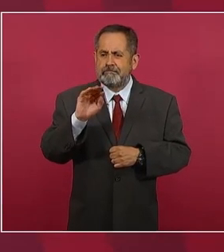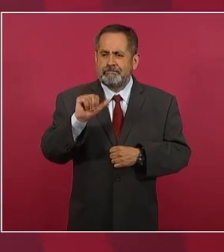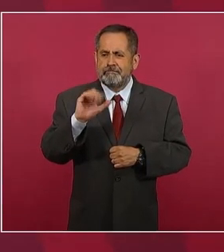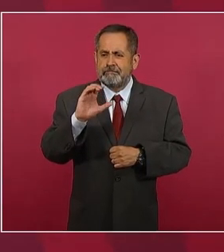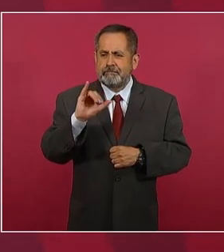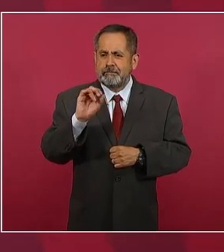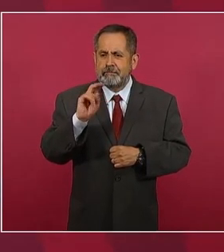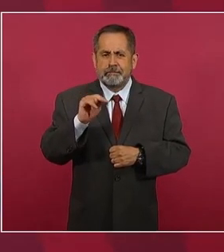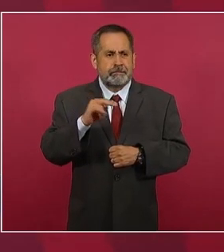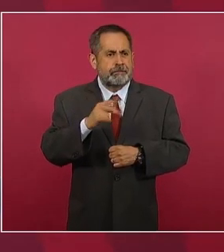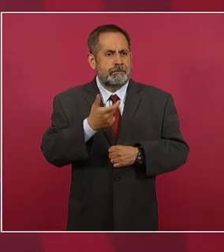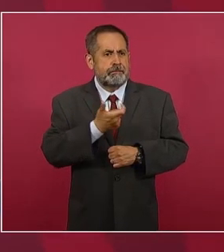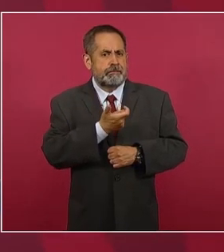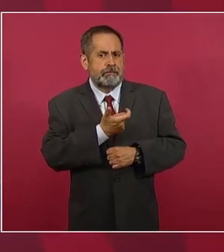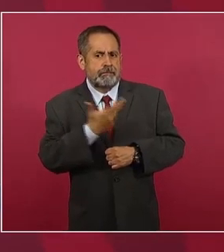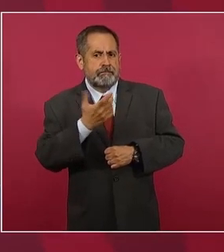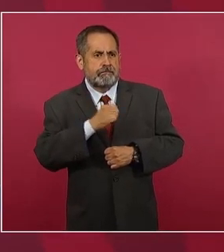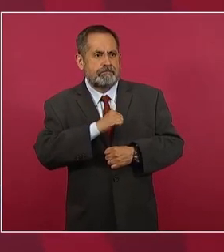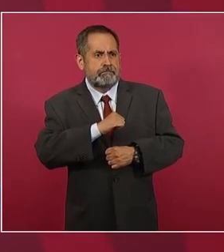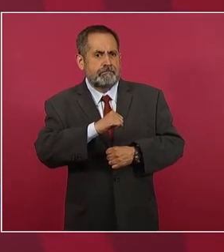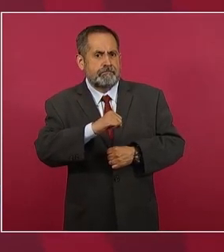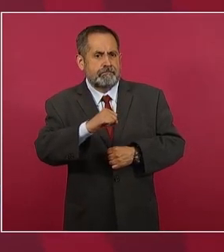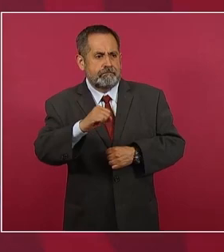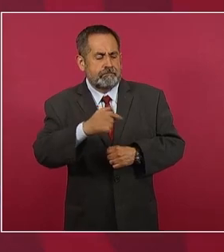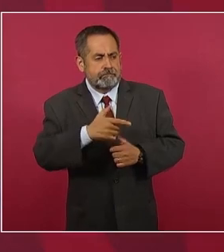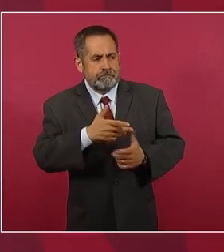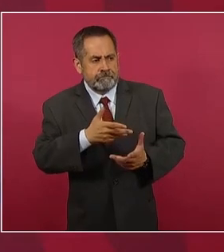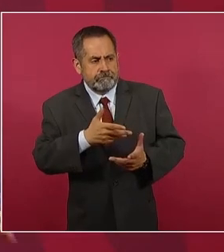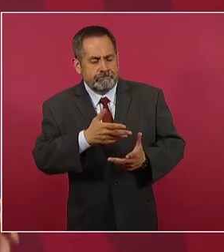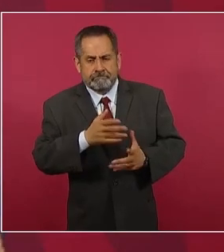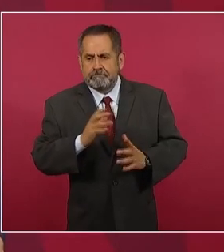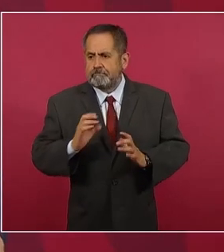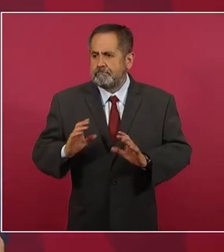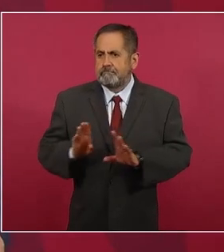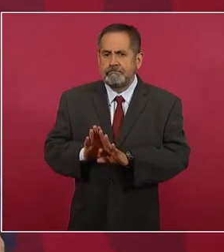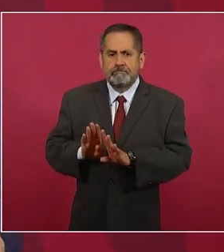debemos